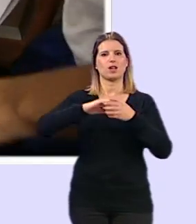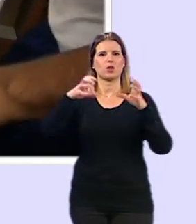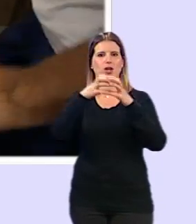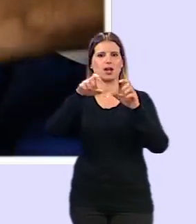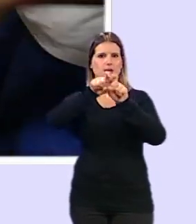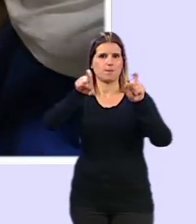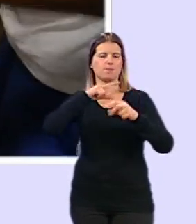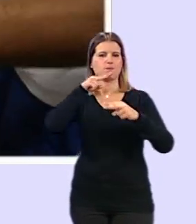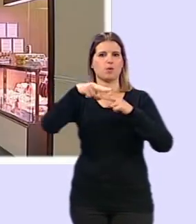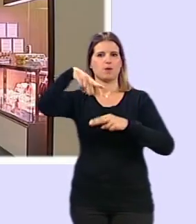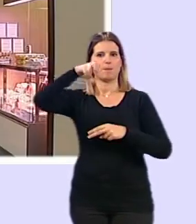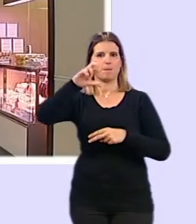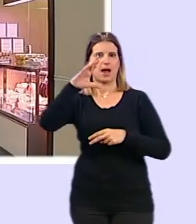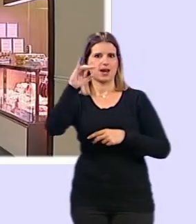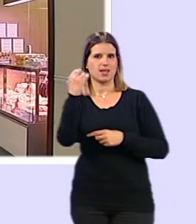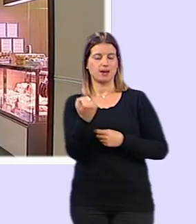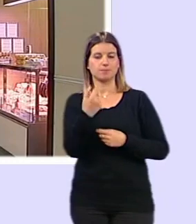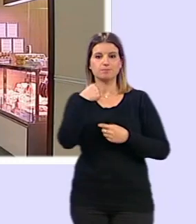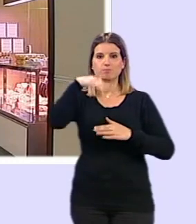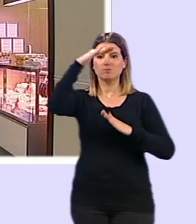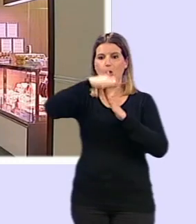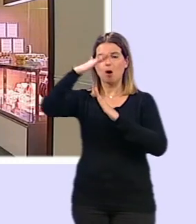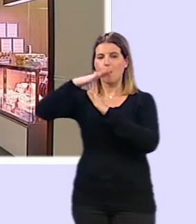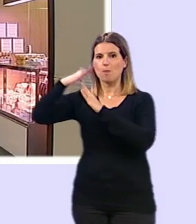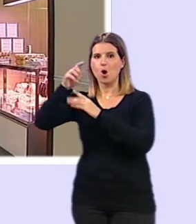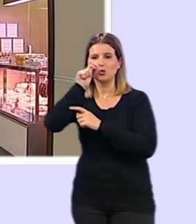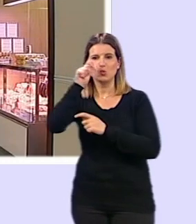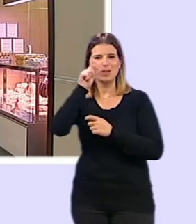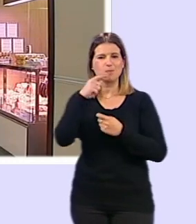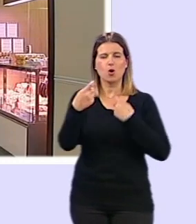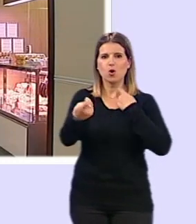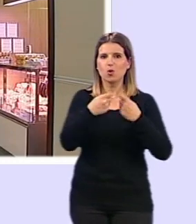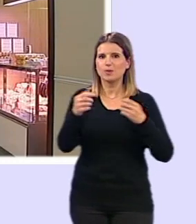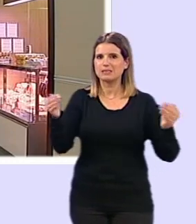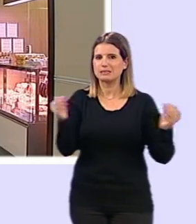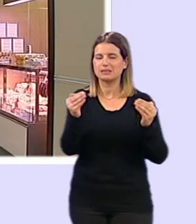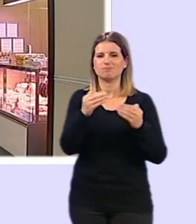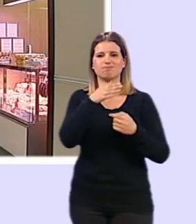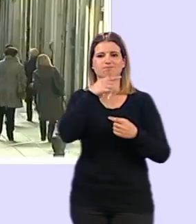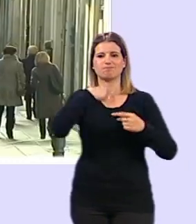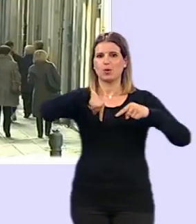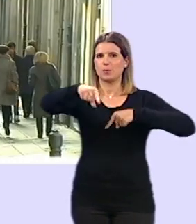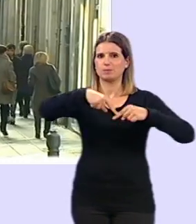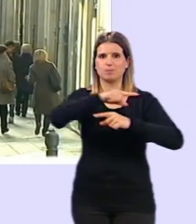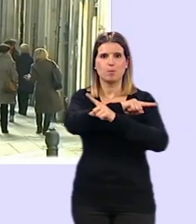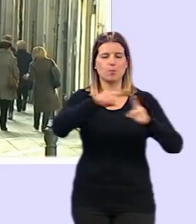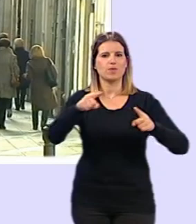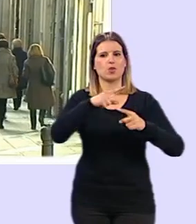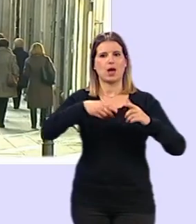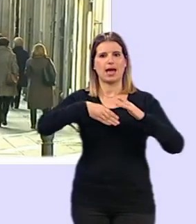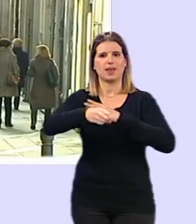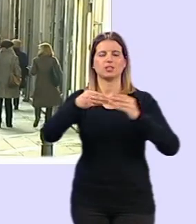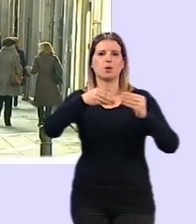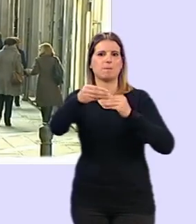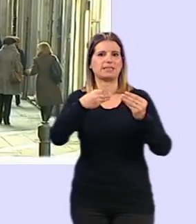María Vera. La paralización total de turismo y el comercio menor las restricciones de movimiento y las dificultades de acceso a materiales y